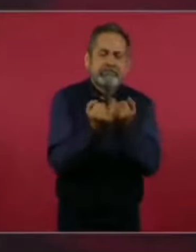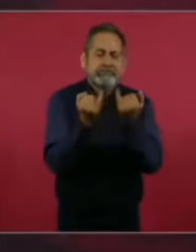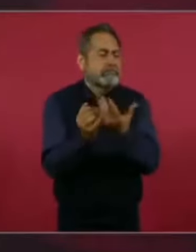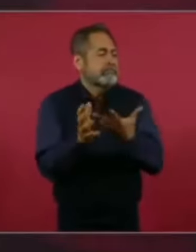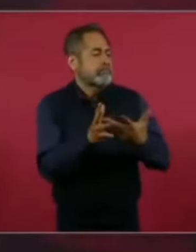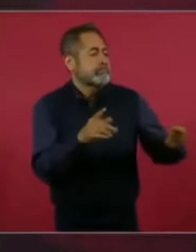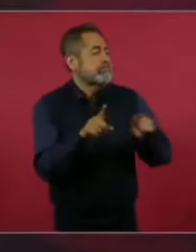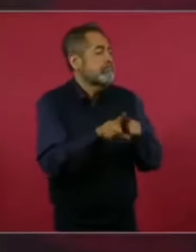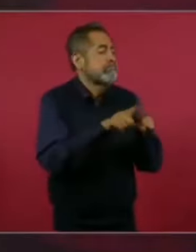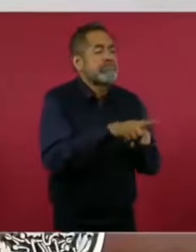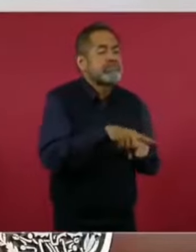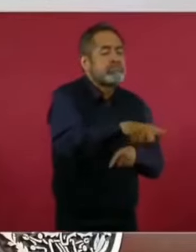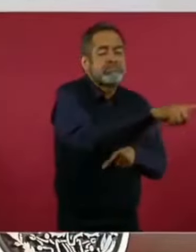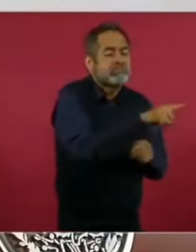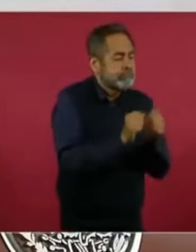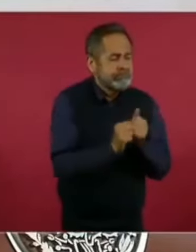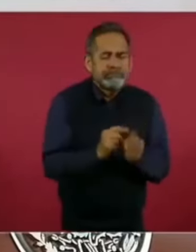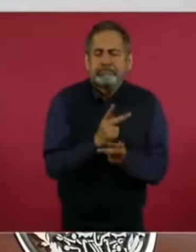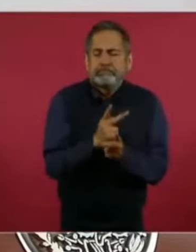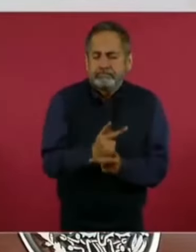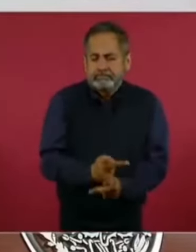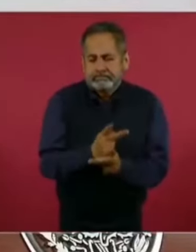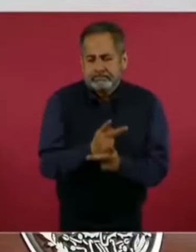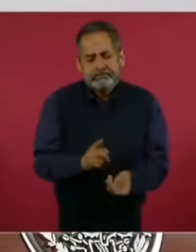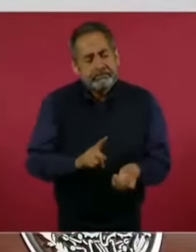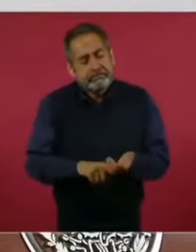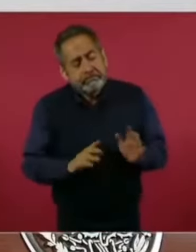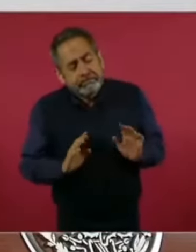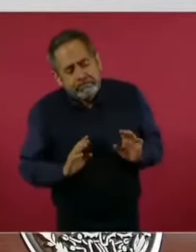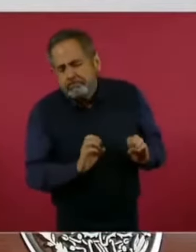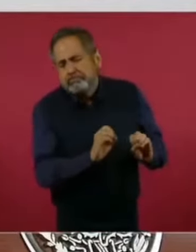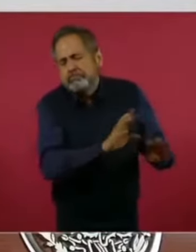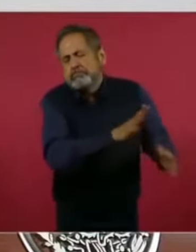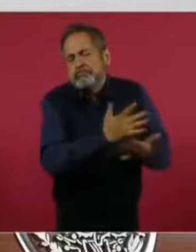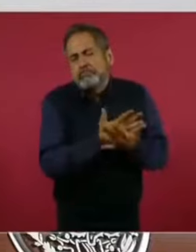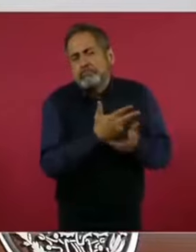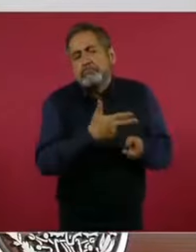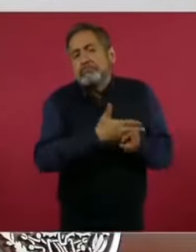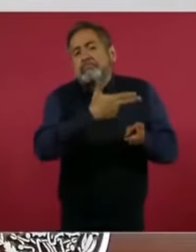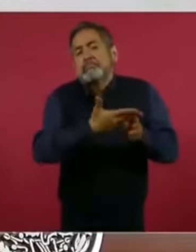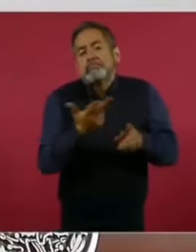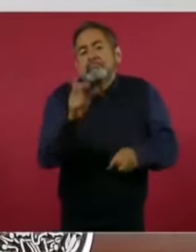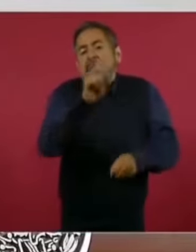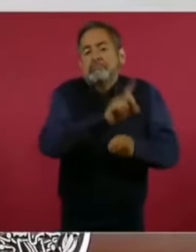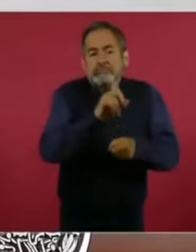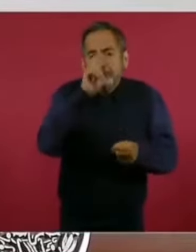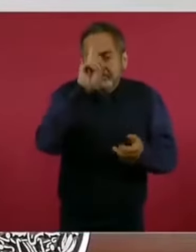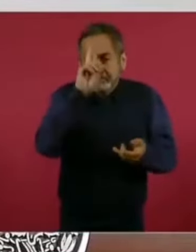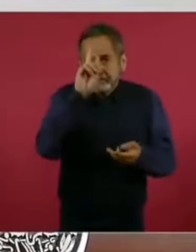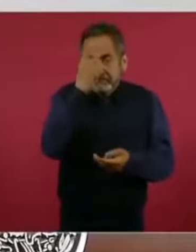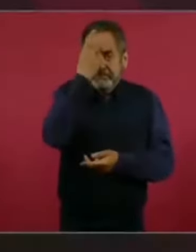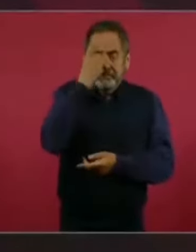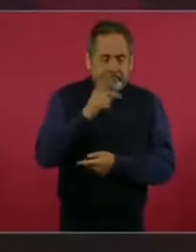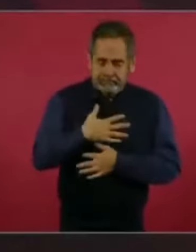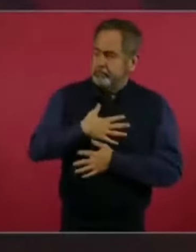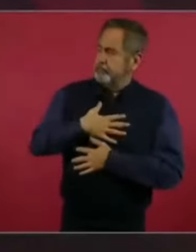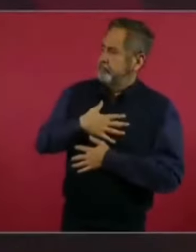mucha paciencia. Y lo mismo por el lado de quienes me quieren mucho